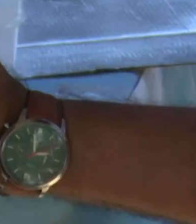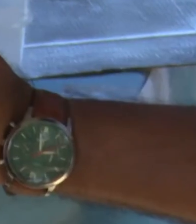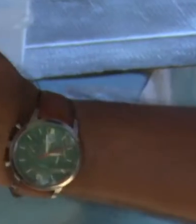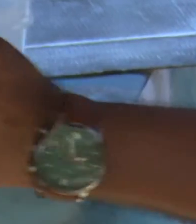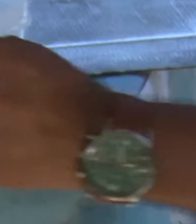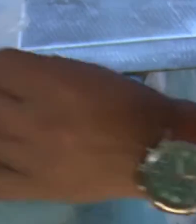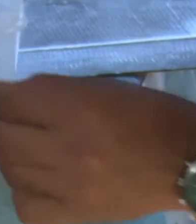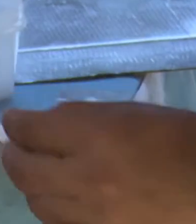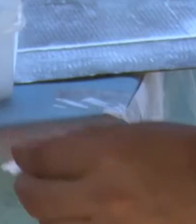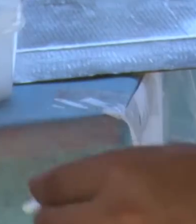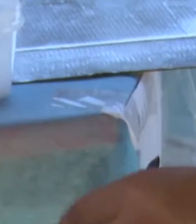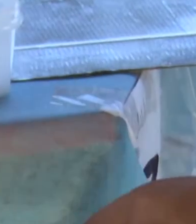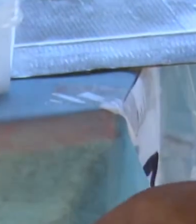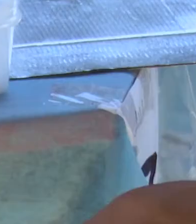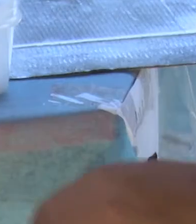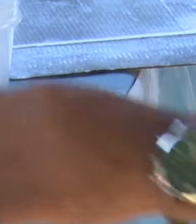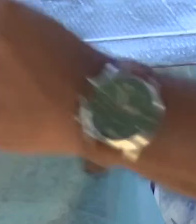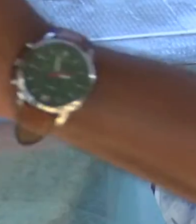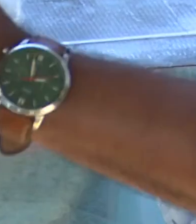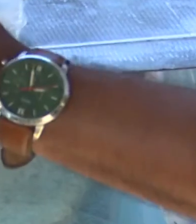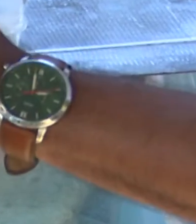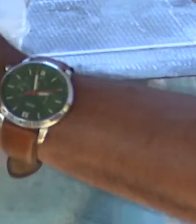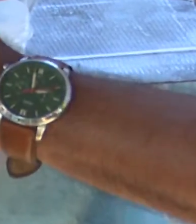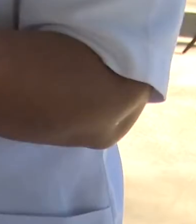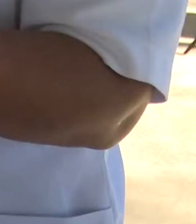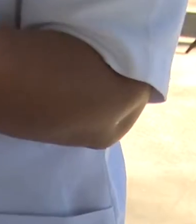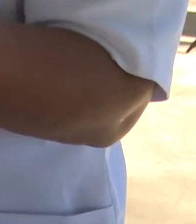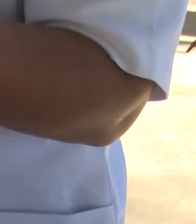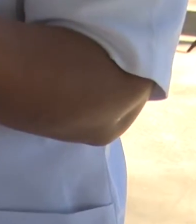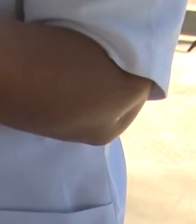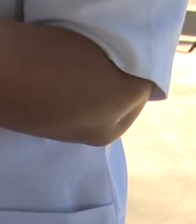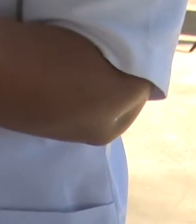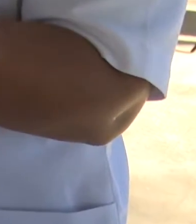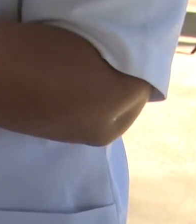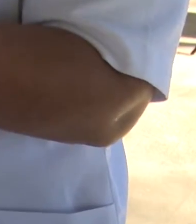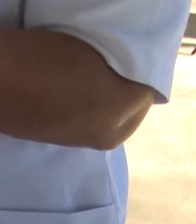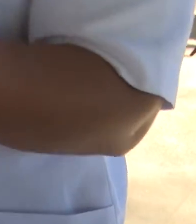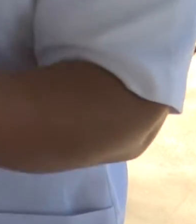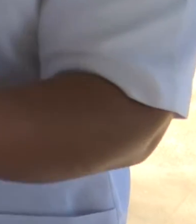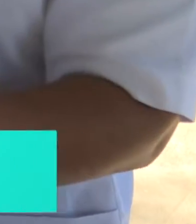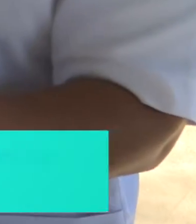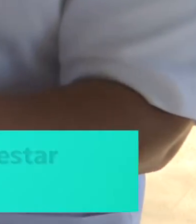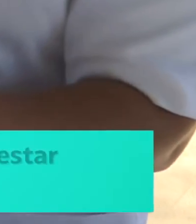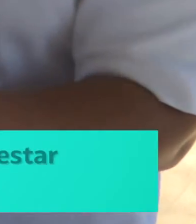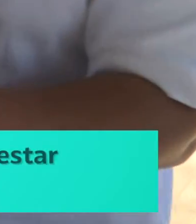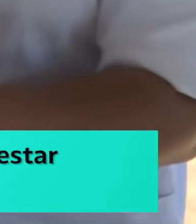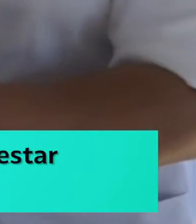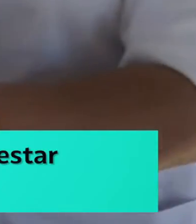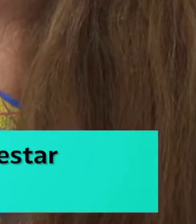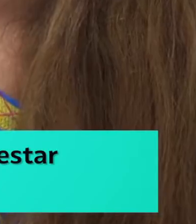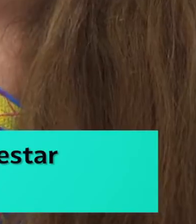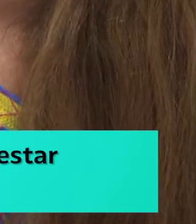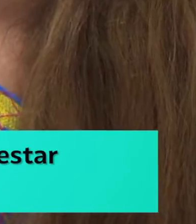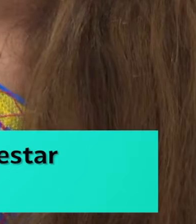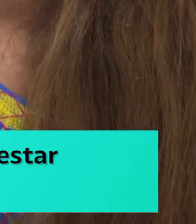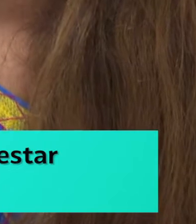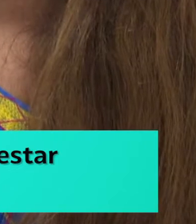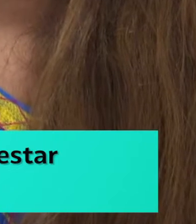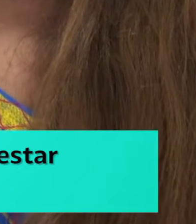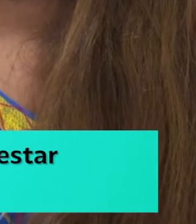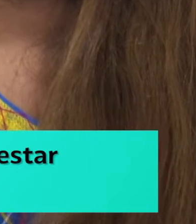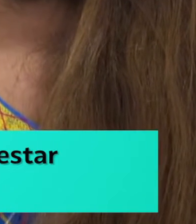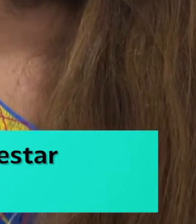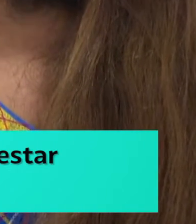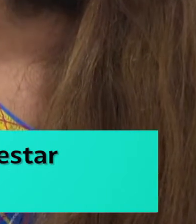En octubre todos los mayores de 18 años estarán vacunados al menos con una dosis contra el COVID-19 y